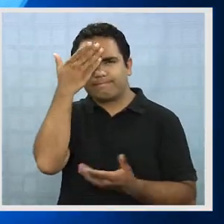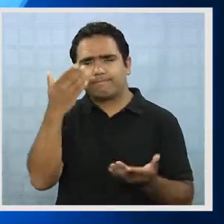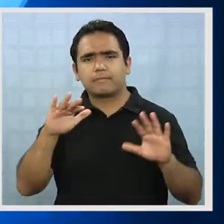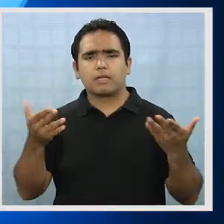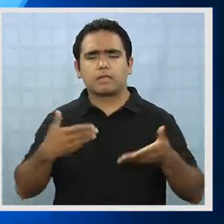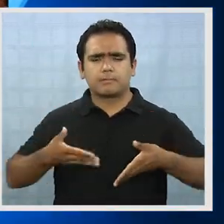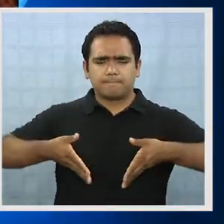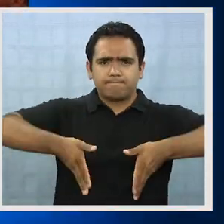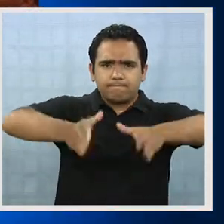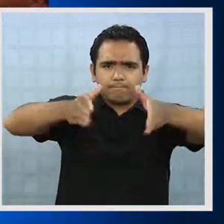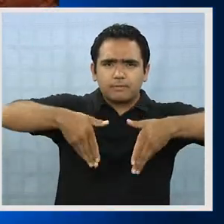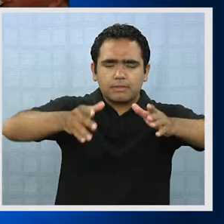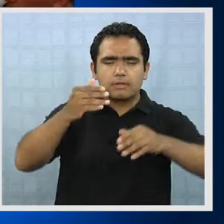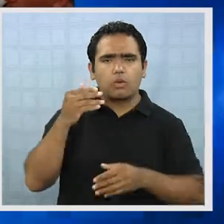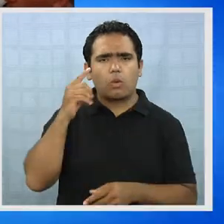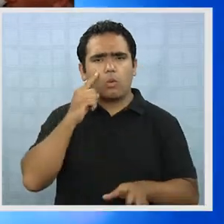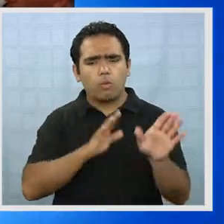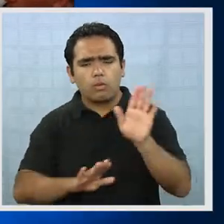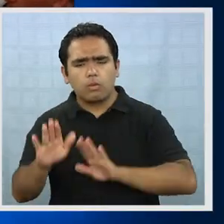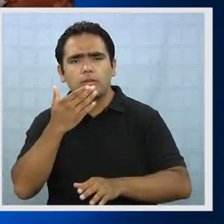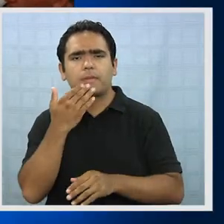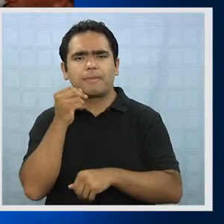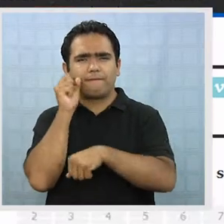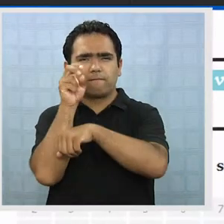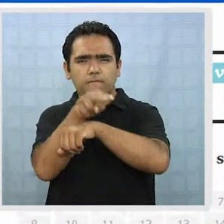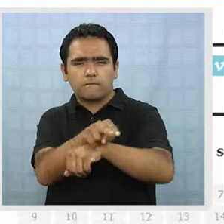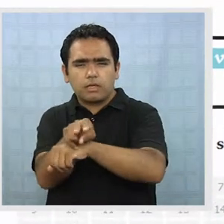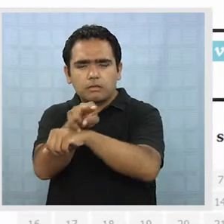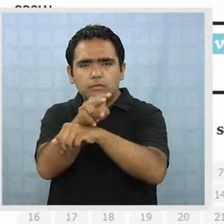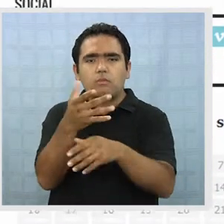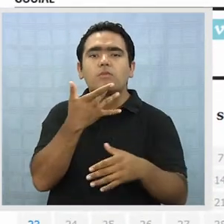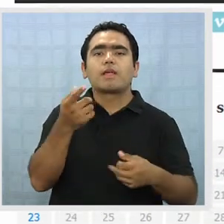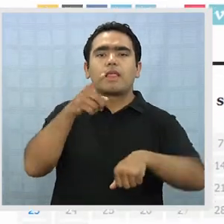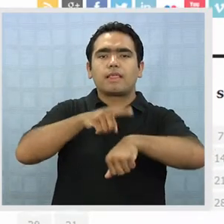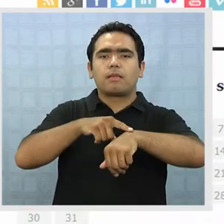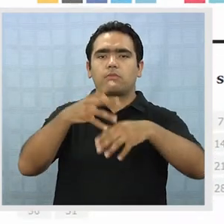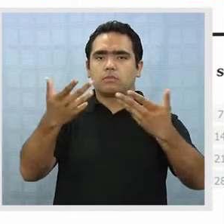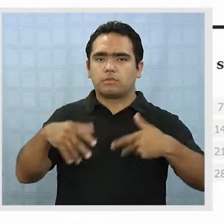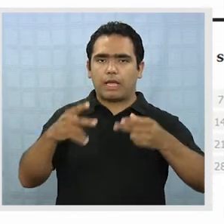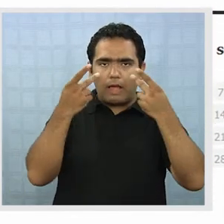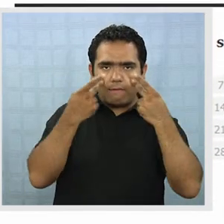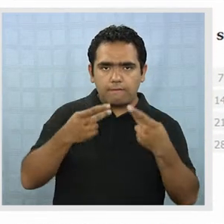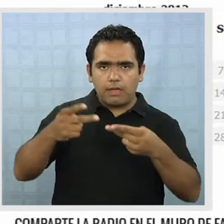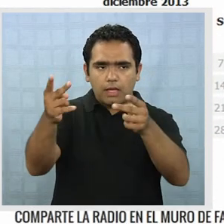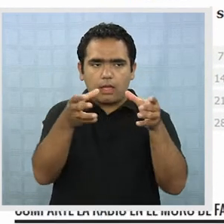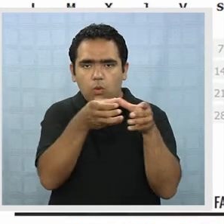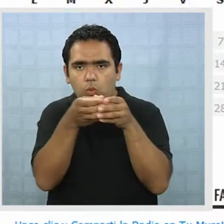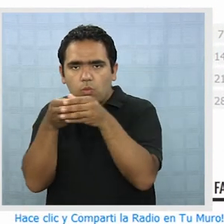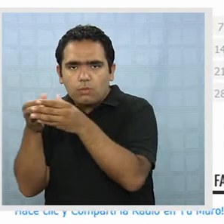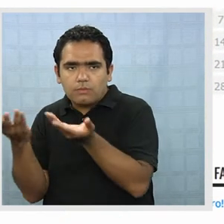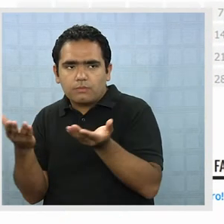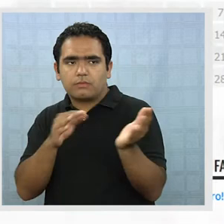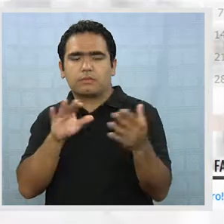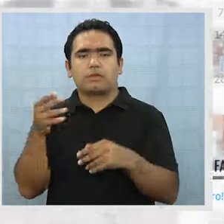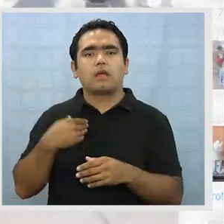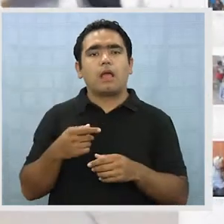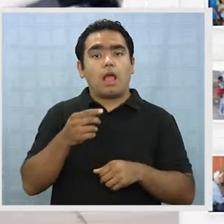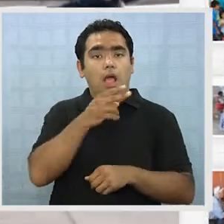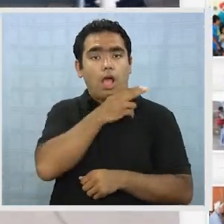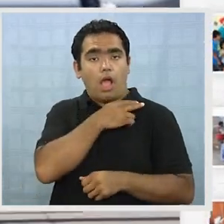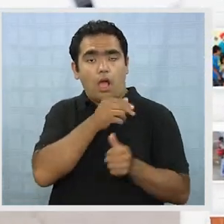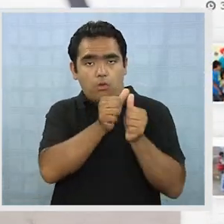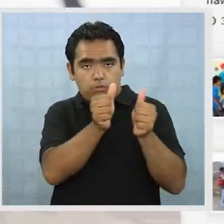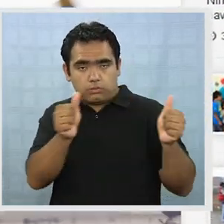el cuidado de las rutas y las fiscalizaciones, toda vez que esta es una época de viajes de delegaciones. Autoridades han estado en